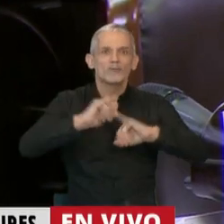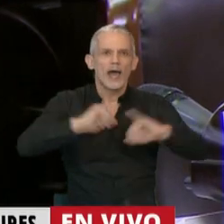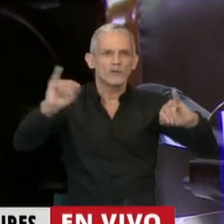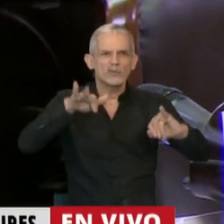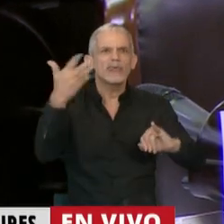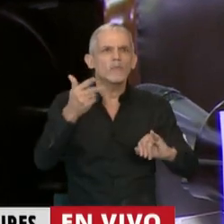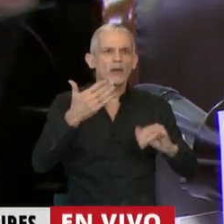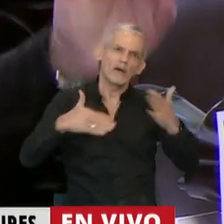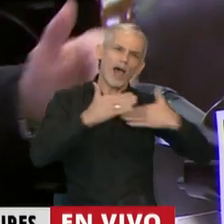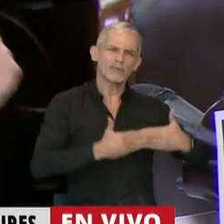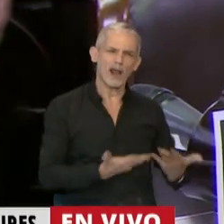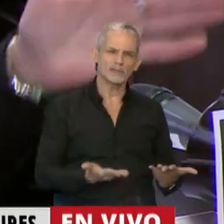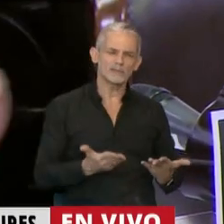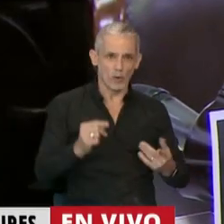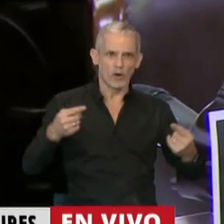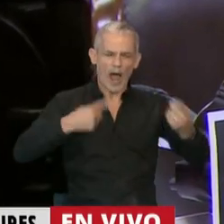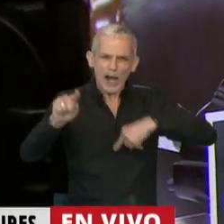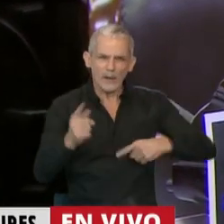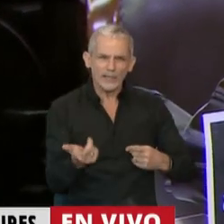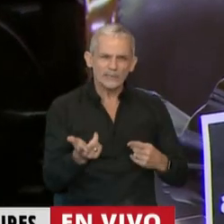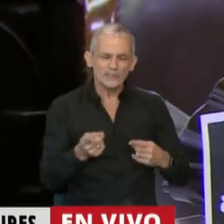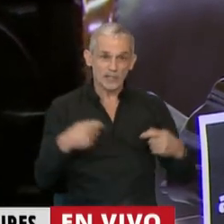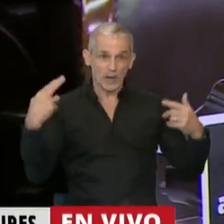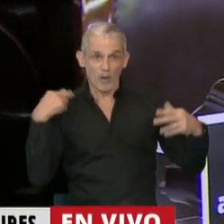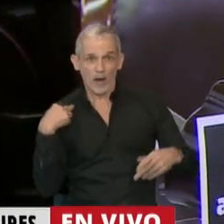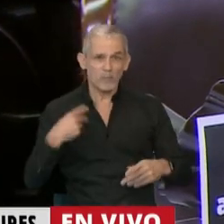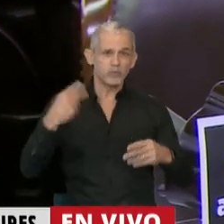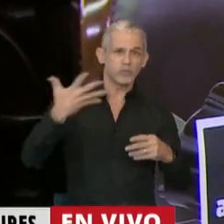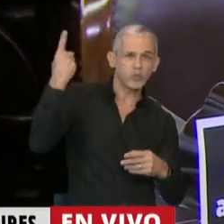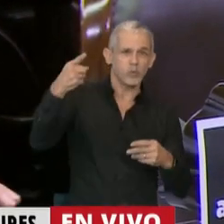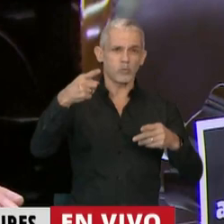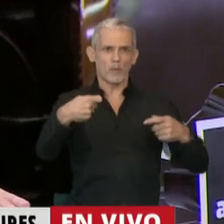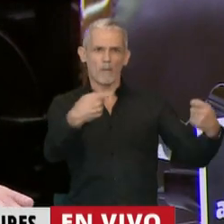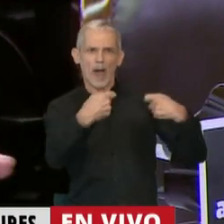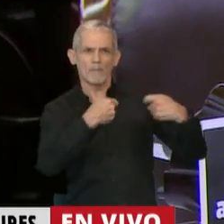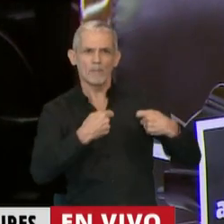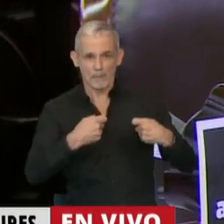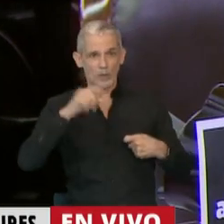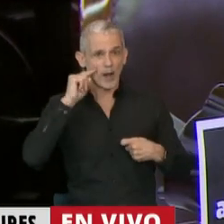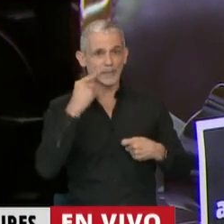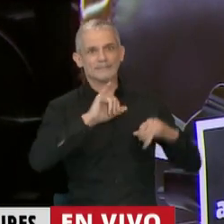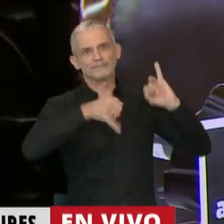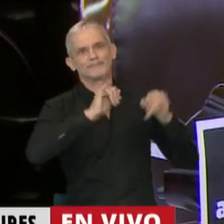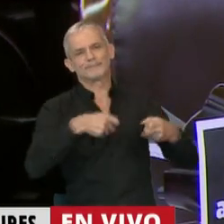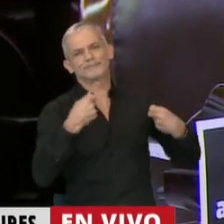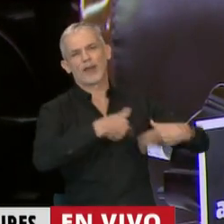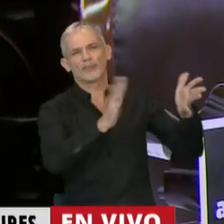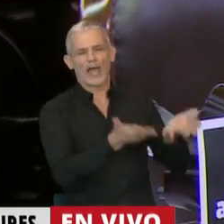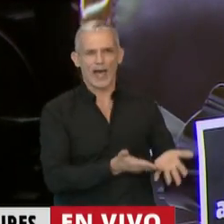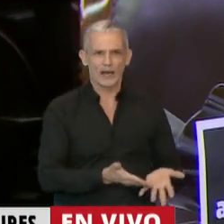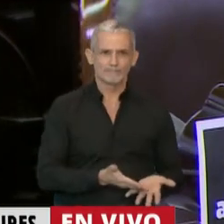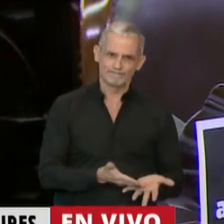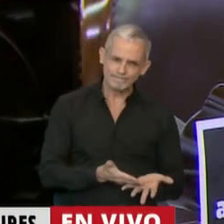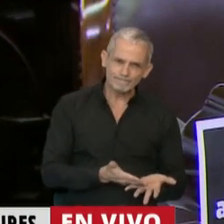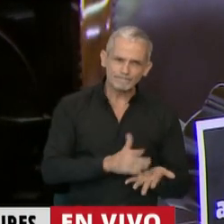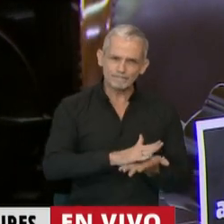llega. Y llega todo lo contrario a las presiones patronales. Por eso, más que nunca, entendemos que hay que